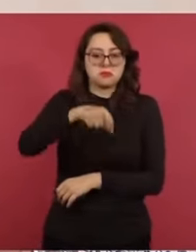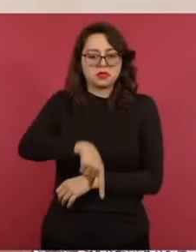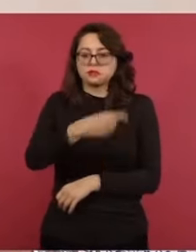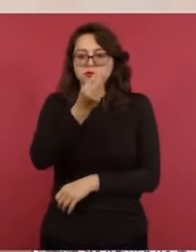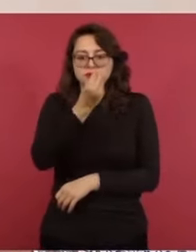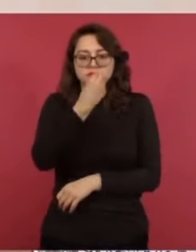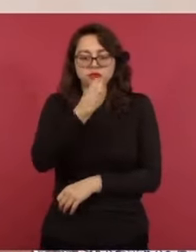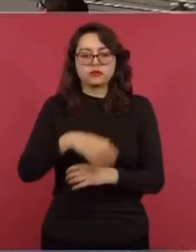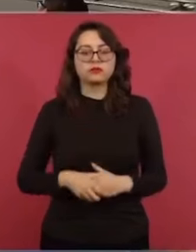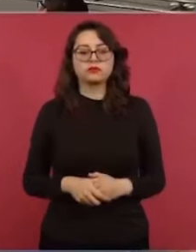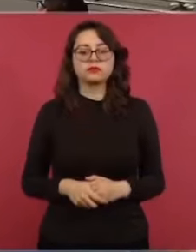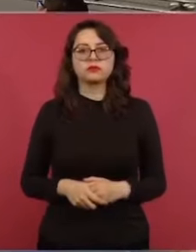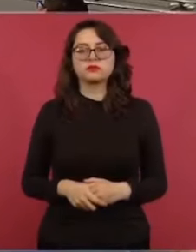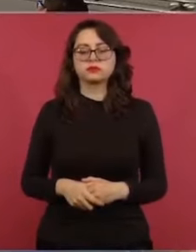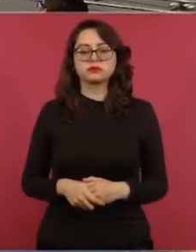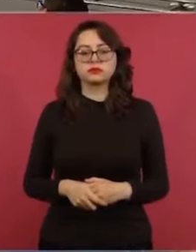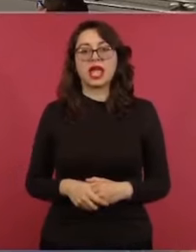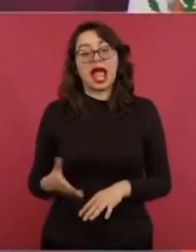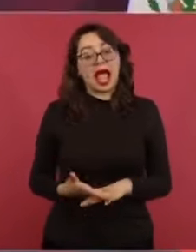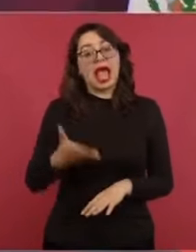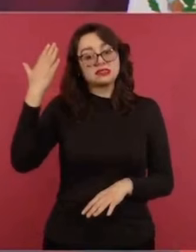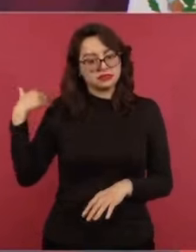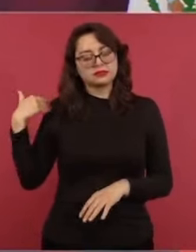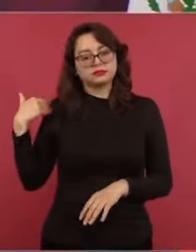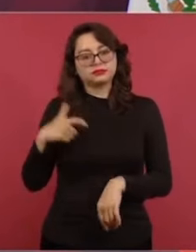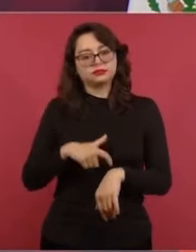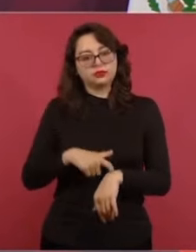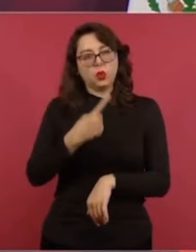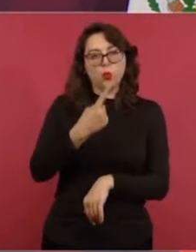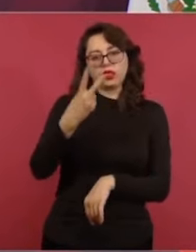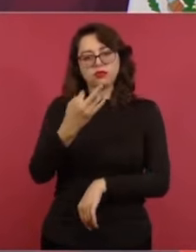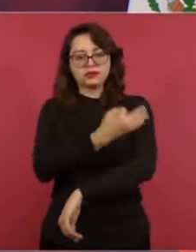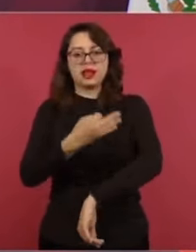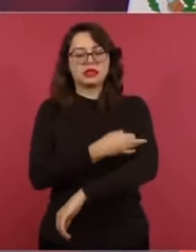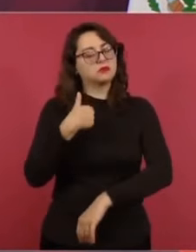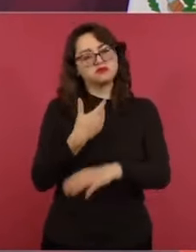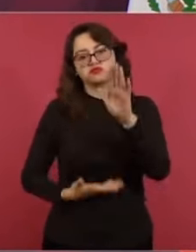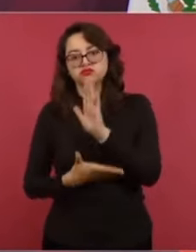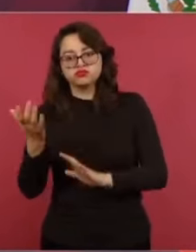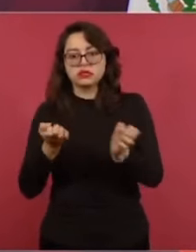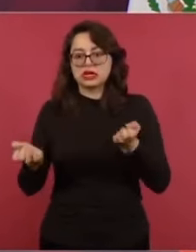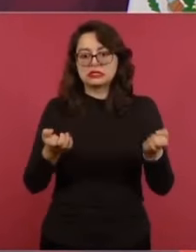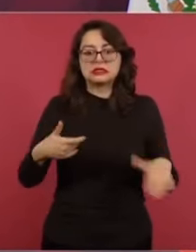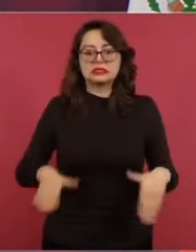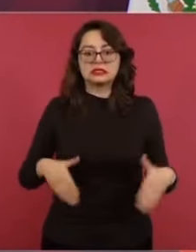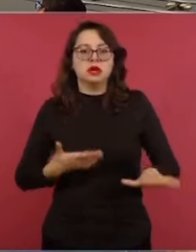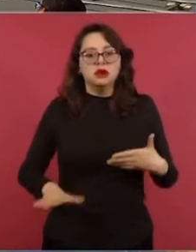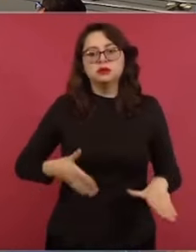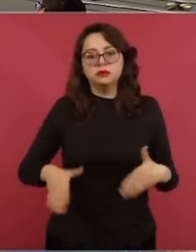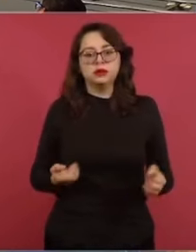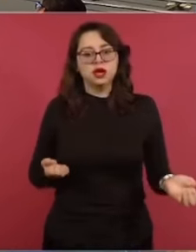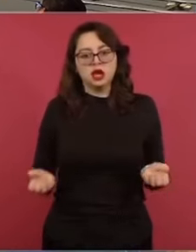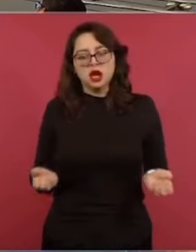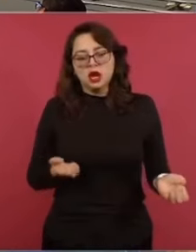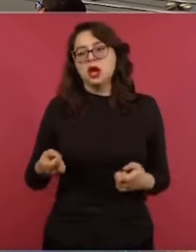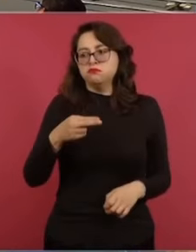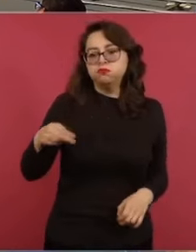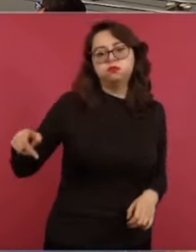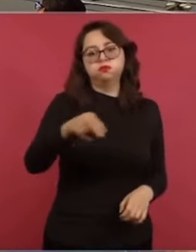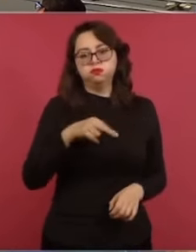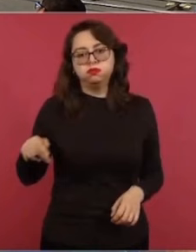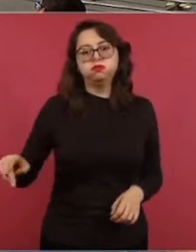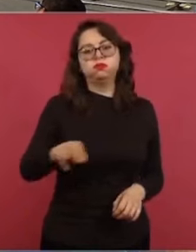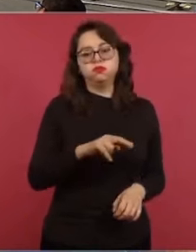Antes, como a la una, dos, me escapaba a practicar béisbol y a caminar. Pero ahora tengo un problema en el Carcañal. Ocho o diez vueltas